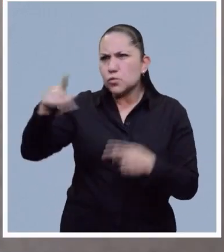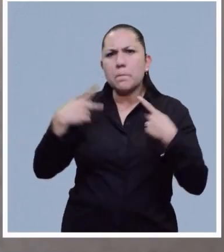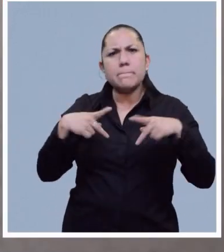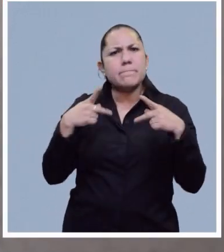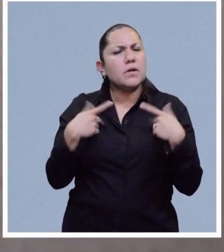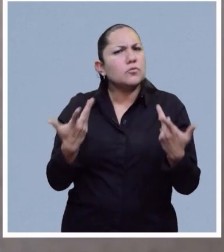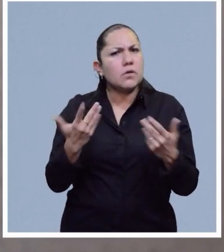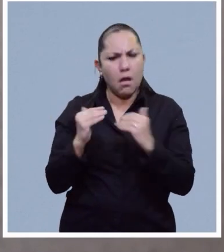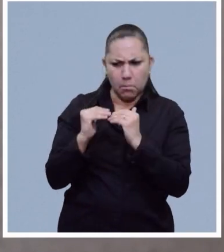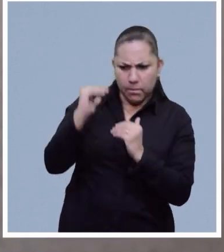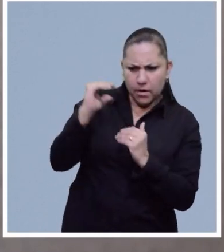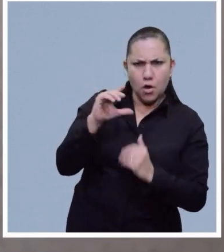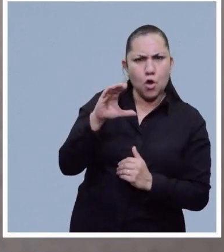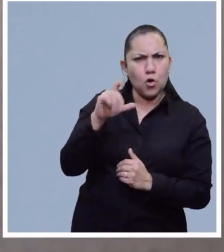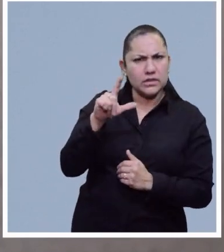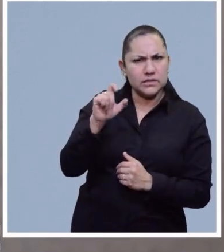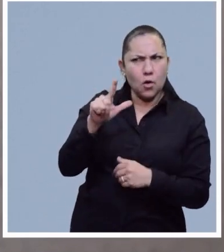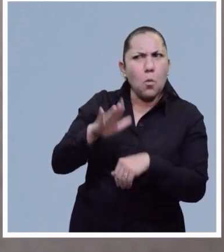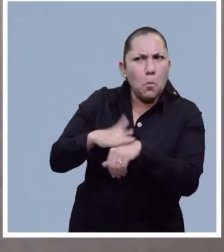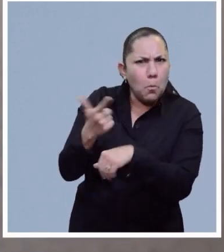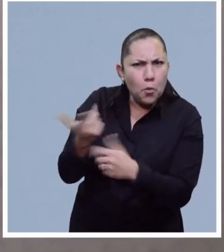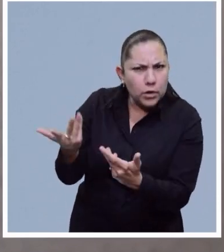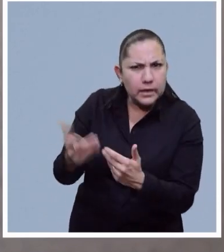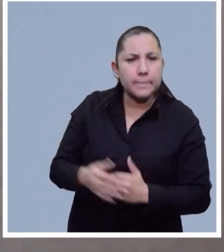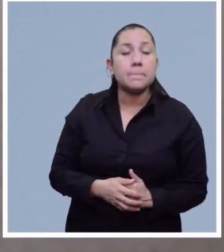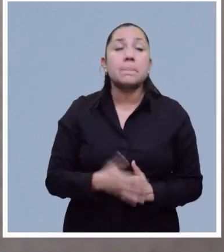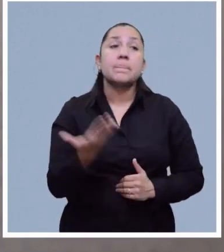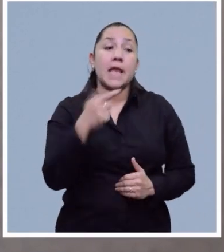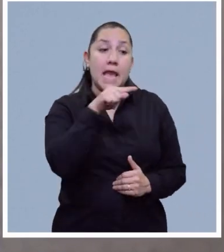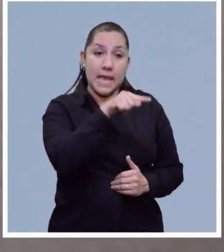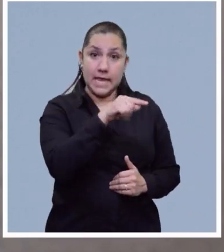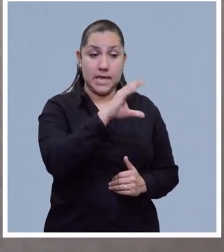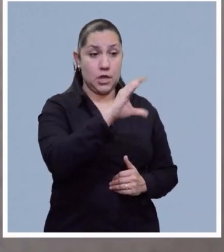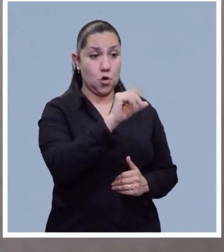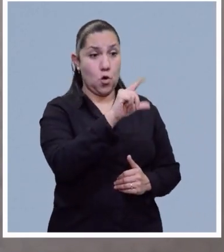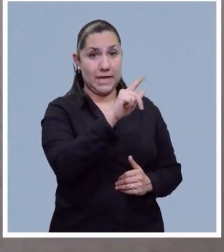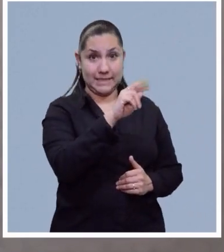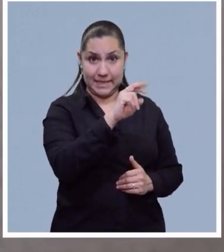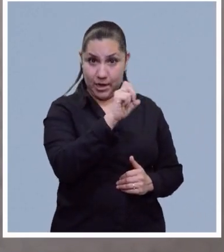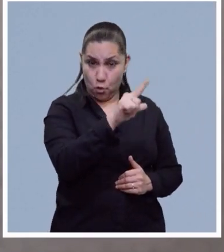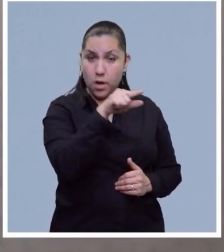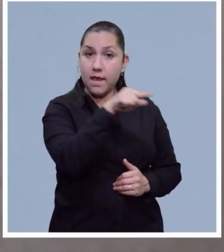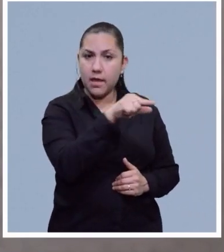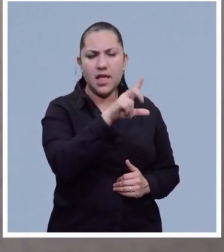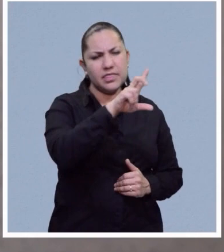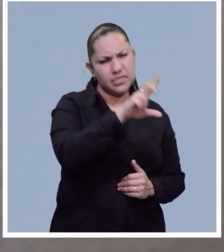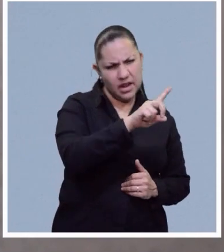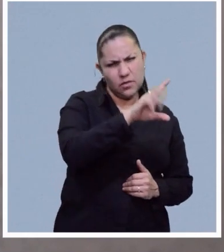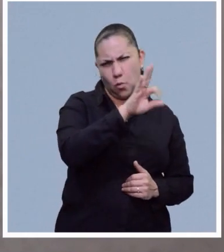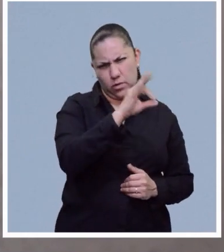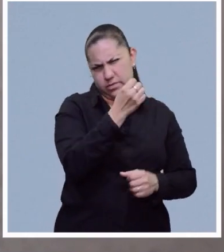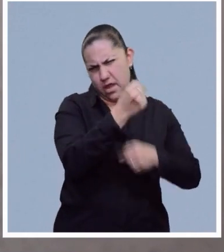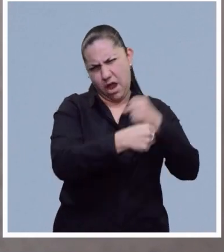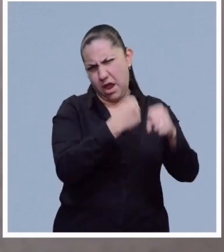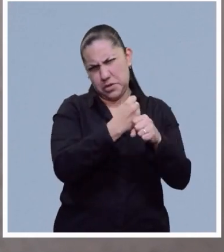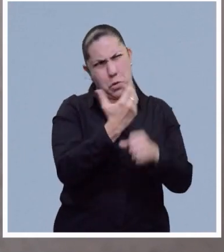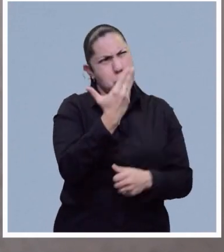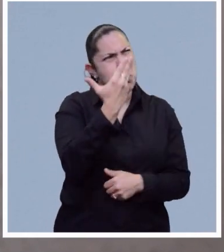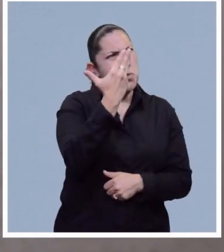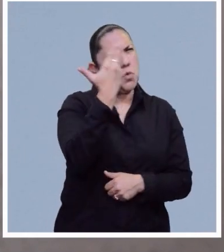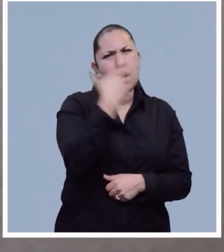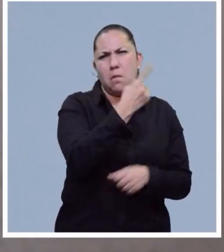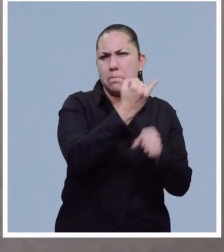colesterol está estudiado desde hace 30 o 40 años. Se acumula el colesterol en las venas,